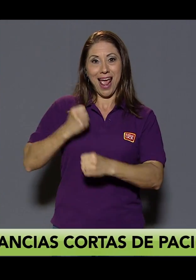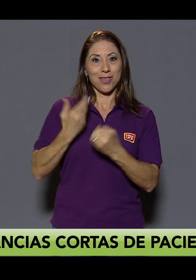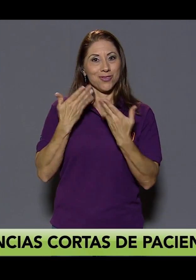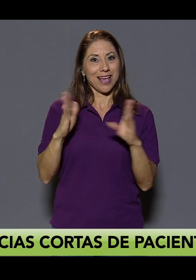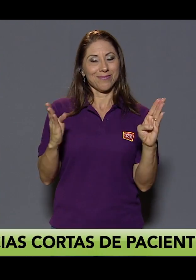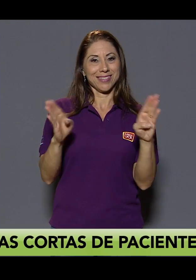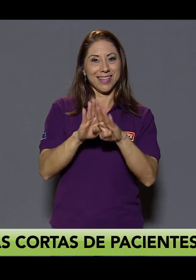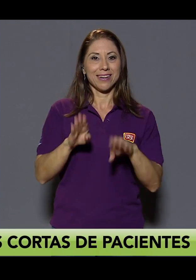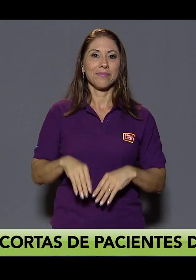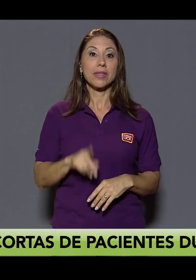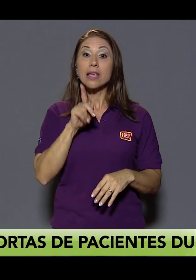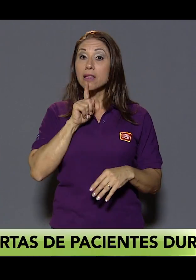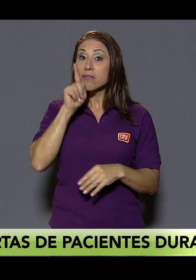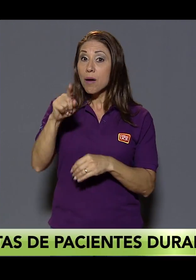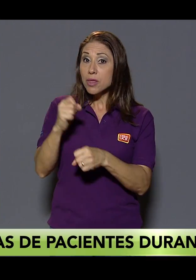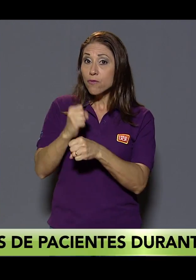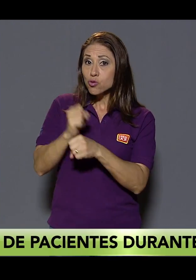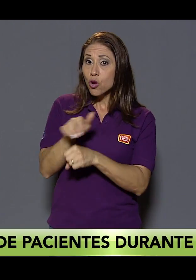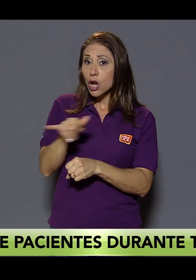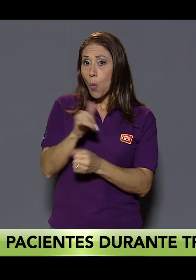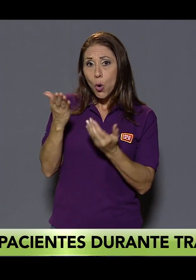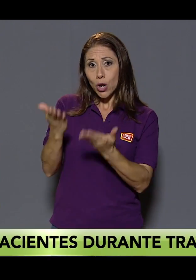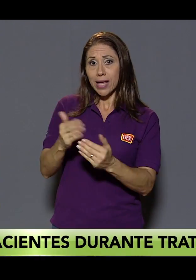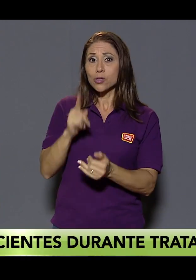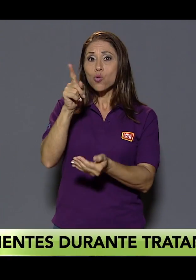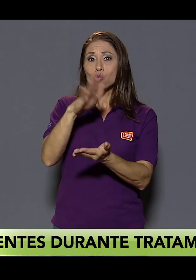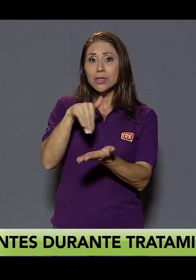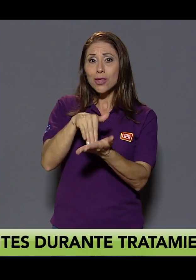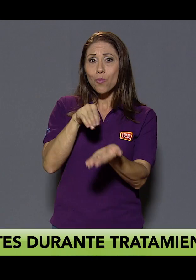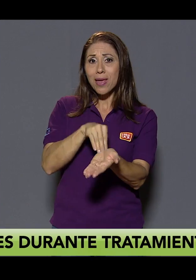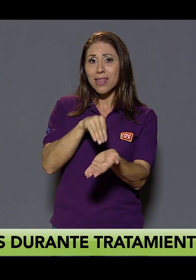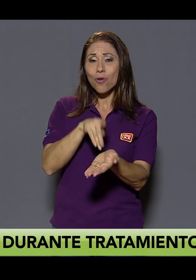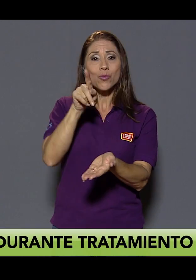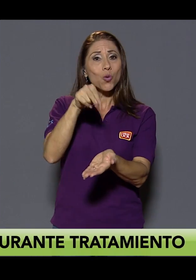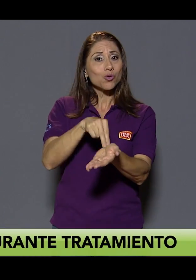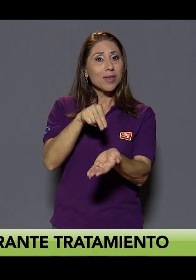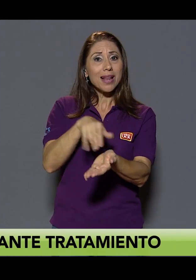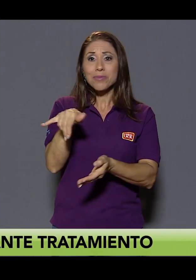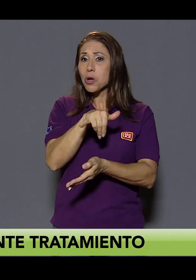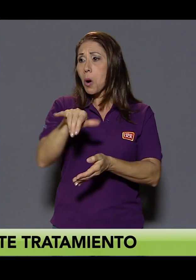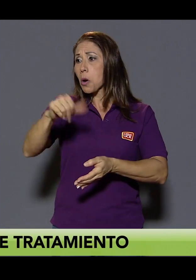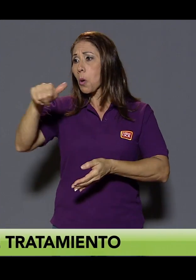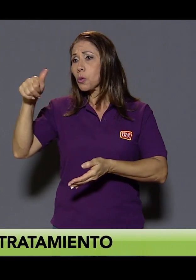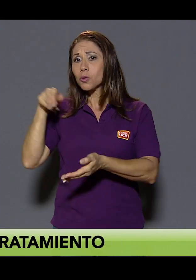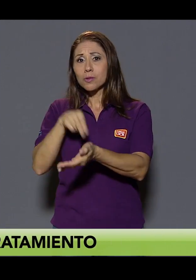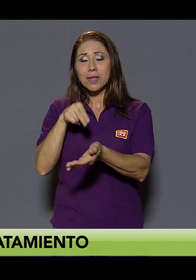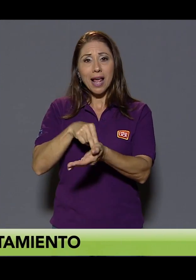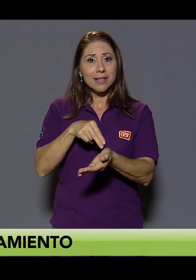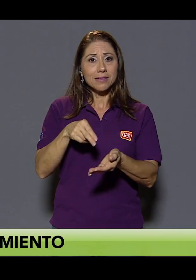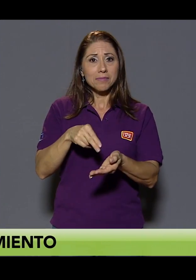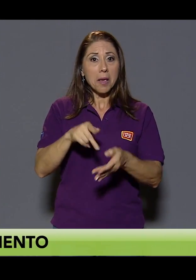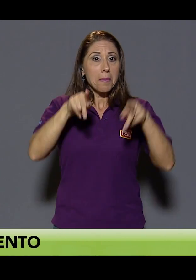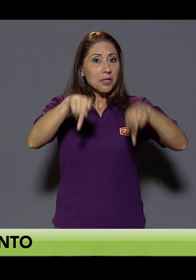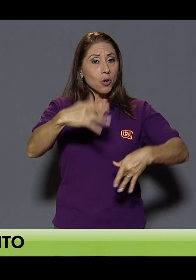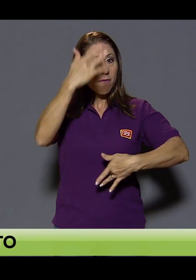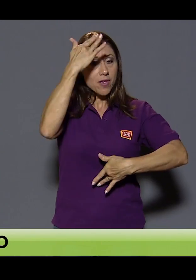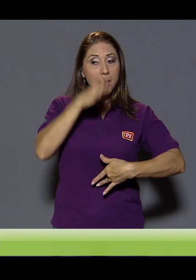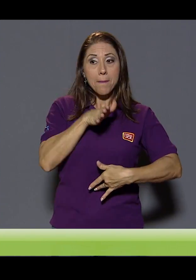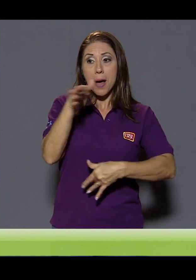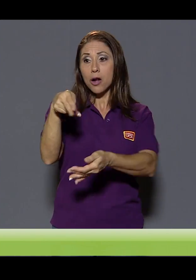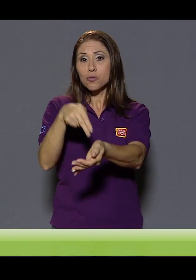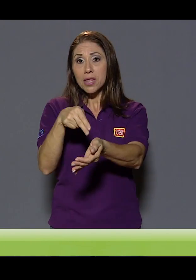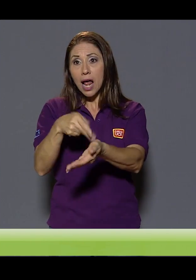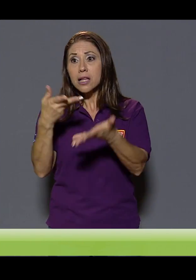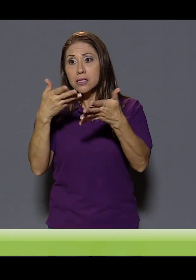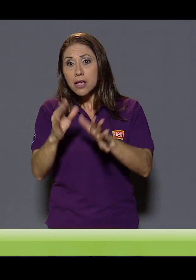es, y bueno, que realmente funcione como lo que es un centro médico, un hospital, igual que sucede con los otros centros médicos del país. Usted va cuando está enfermo, se